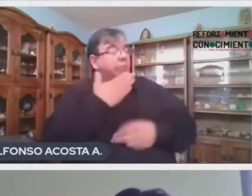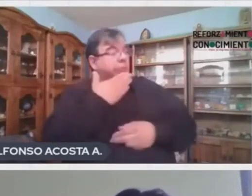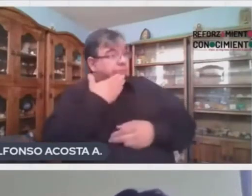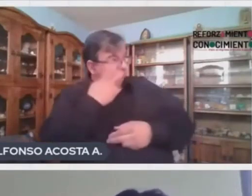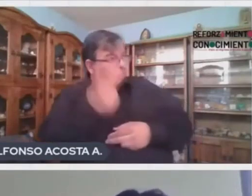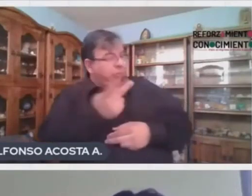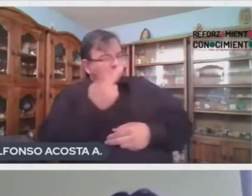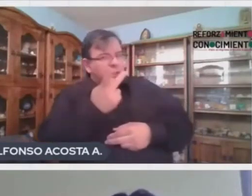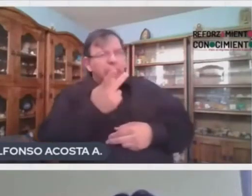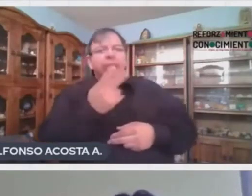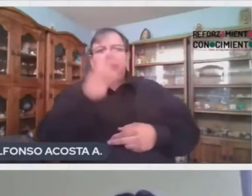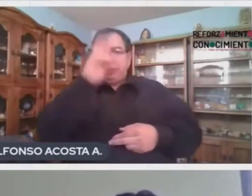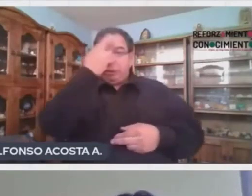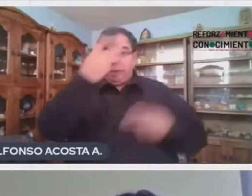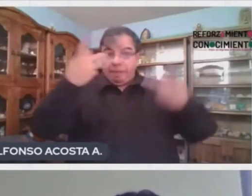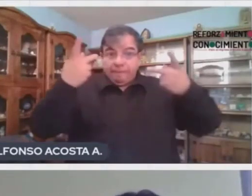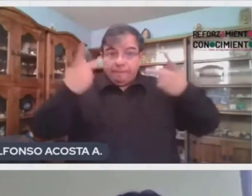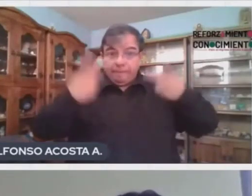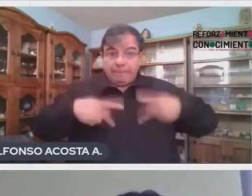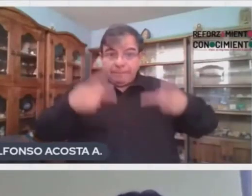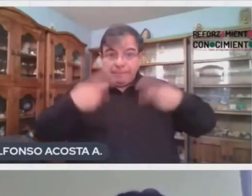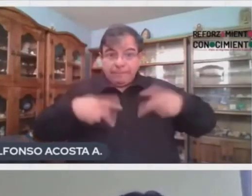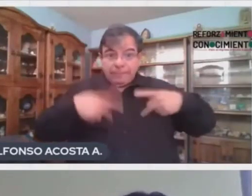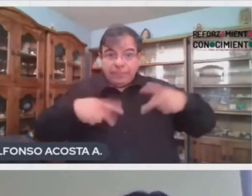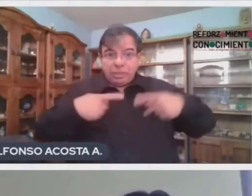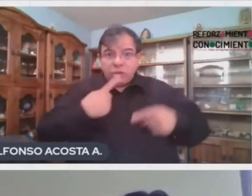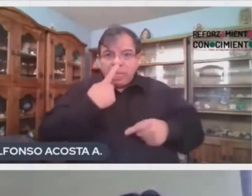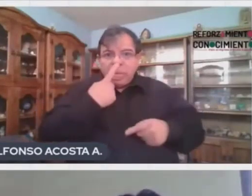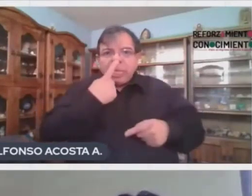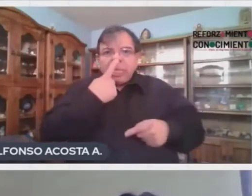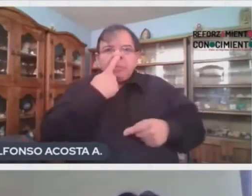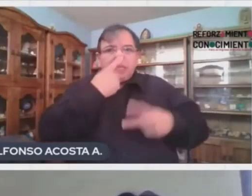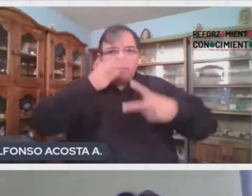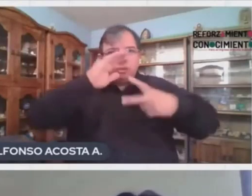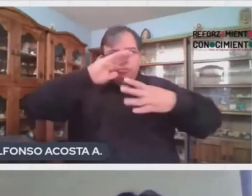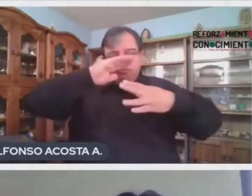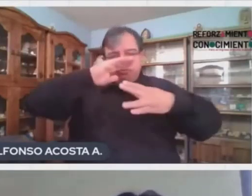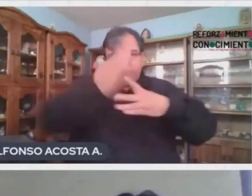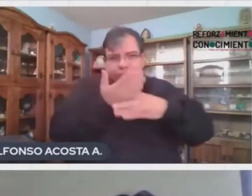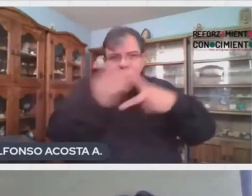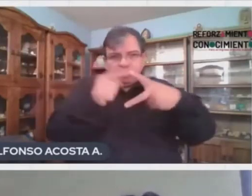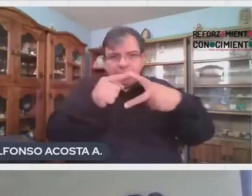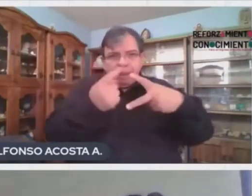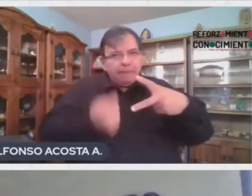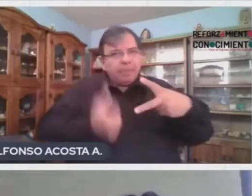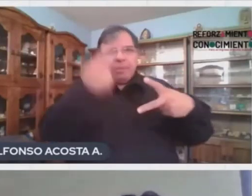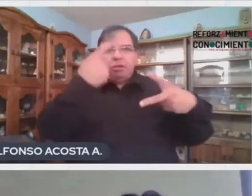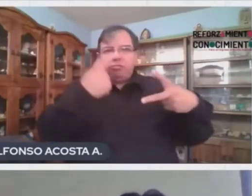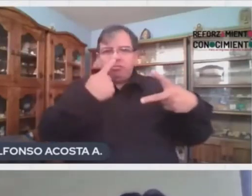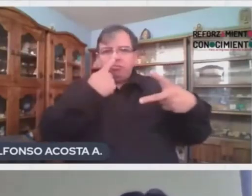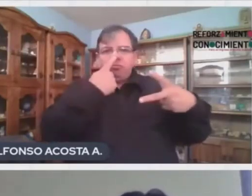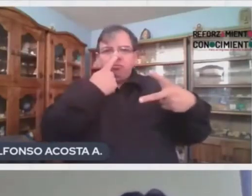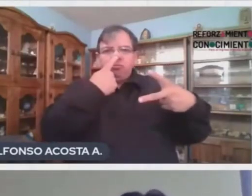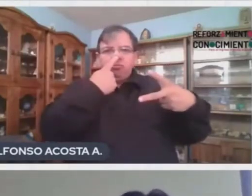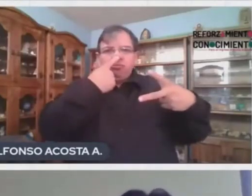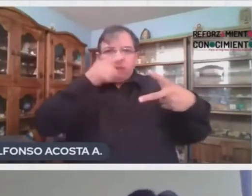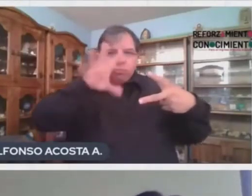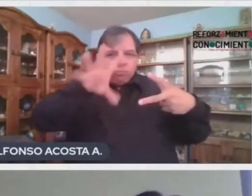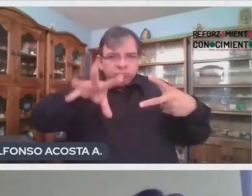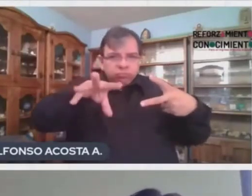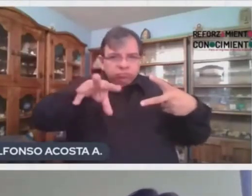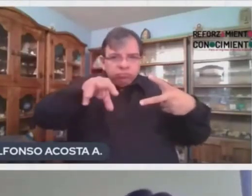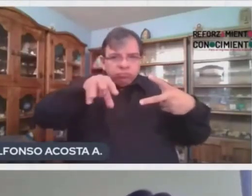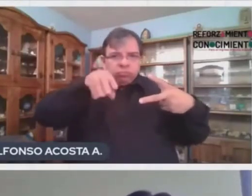la respiración se divide en dos tipos. La primera se da en nuestro aparato respiratorio, que llega cuando nosotros